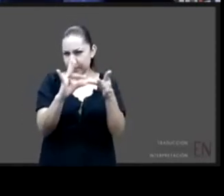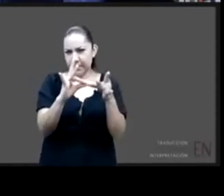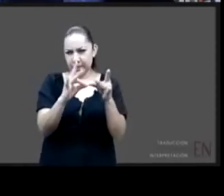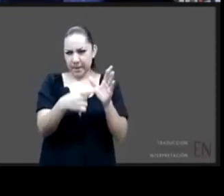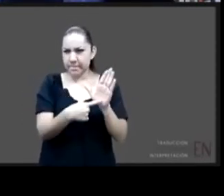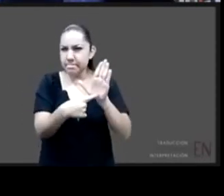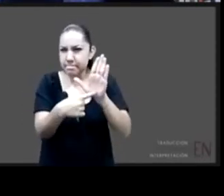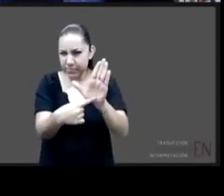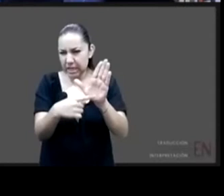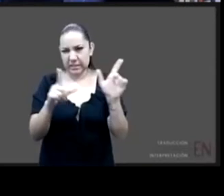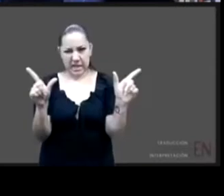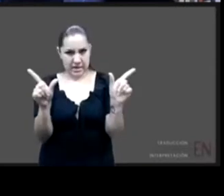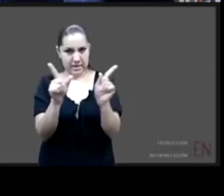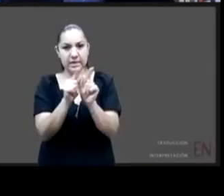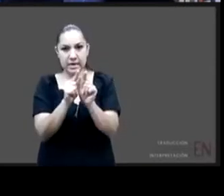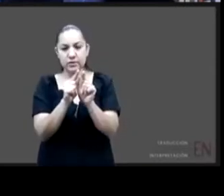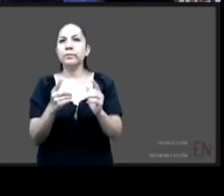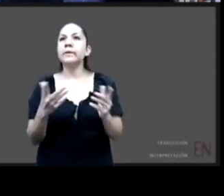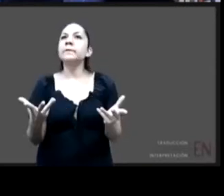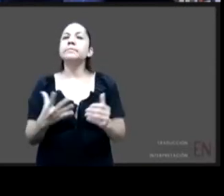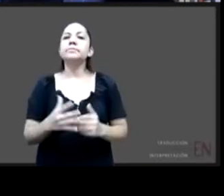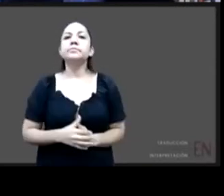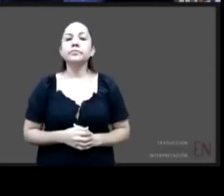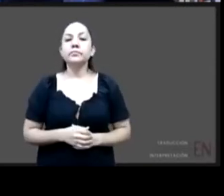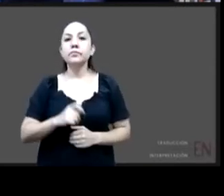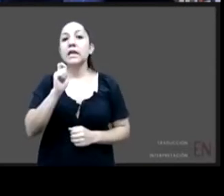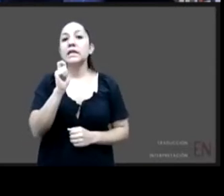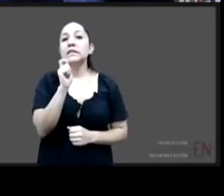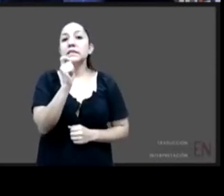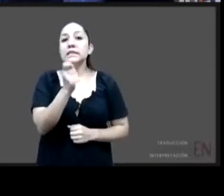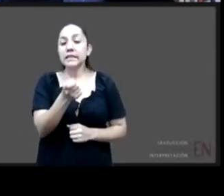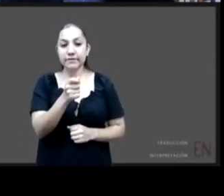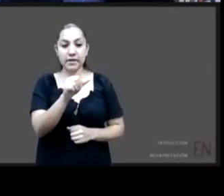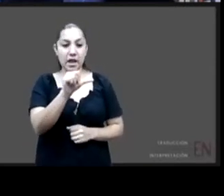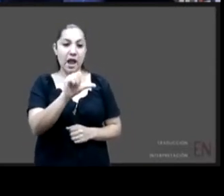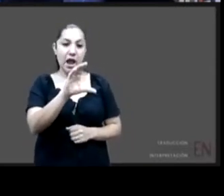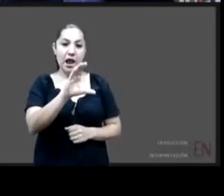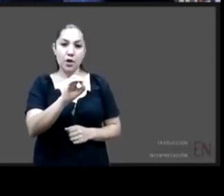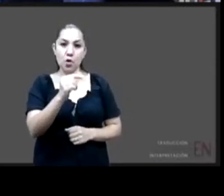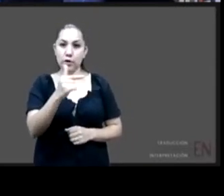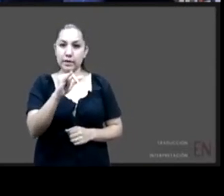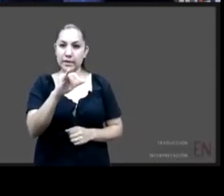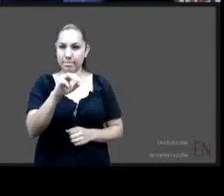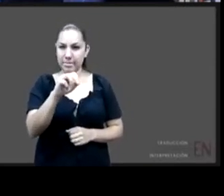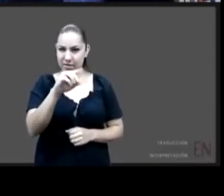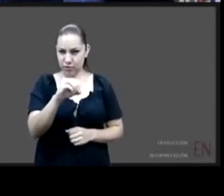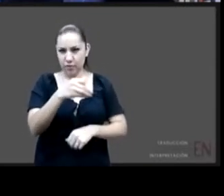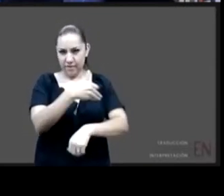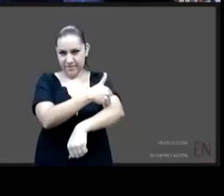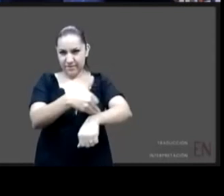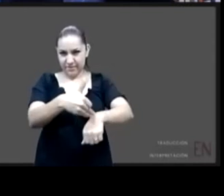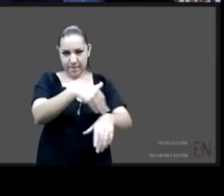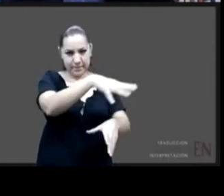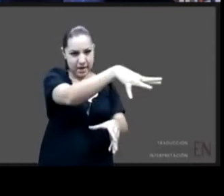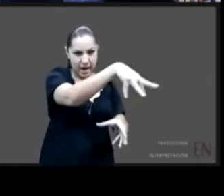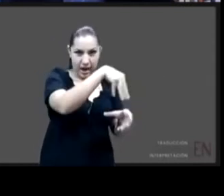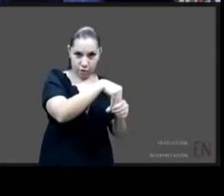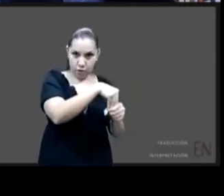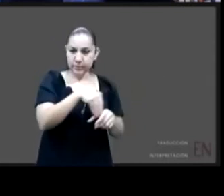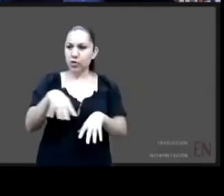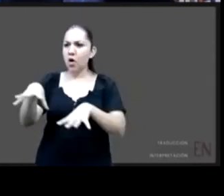poder definir el acogimiento familiar y la adopción, un poder